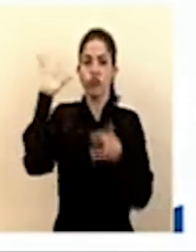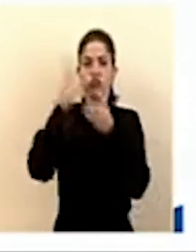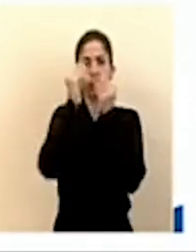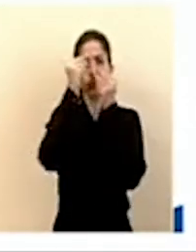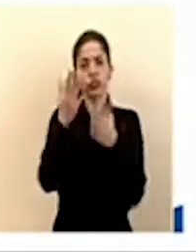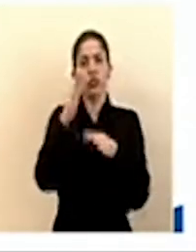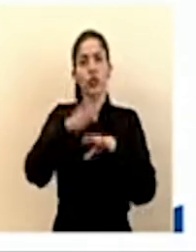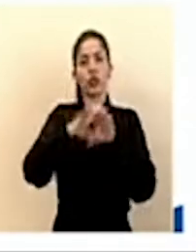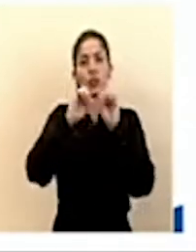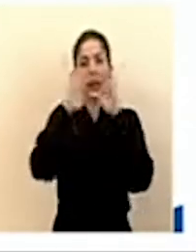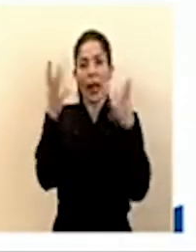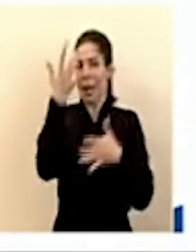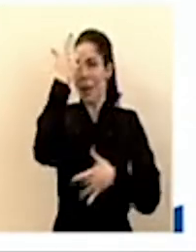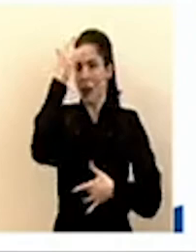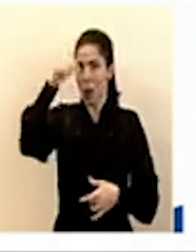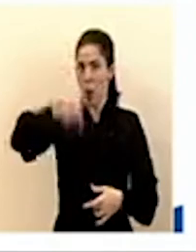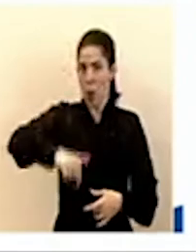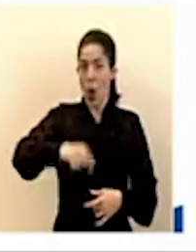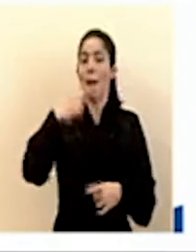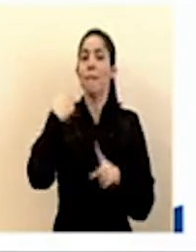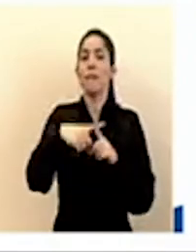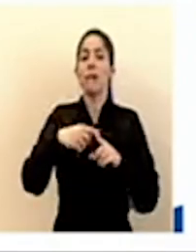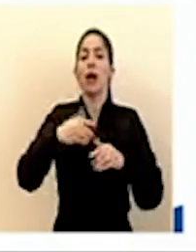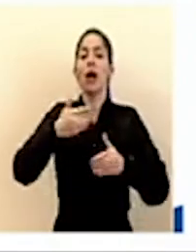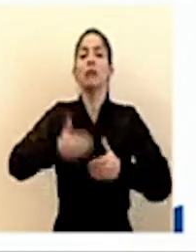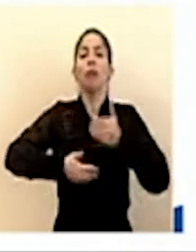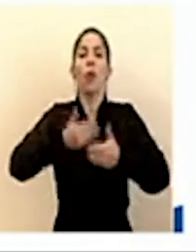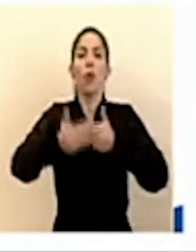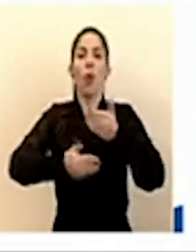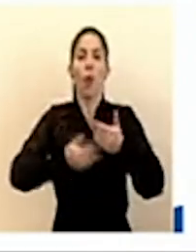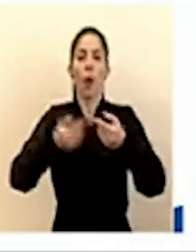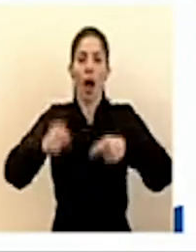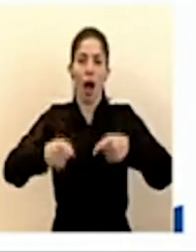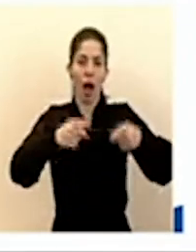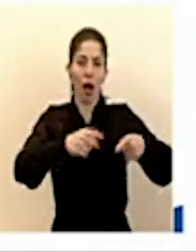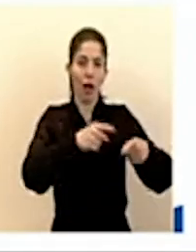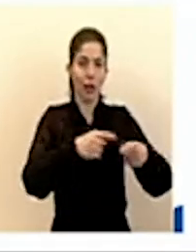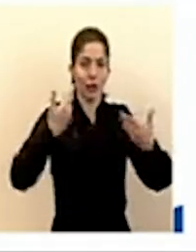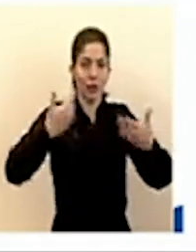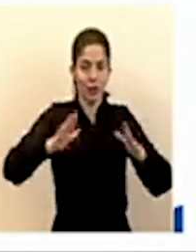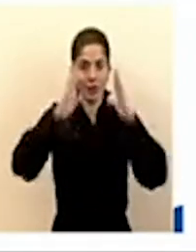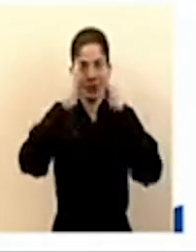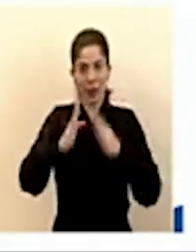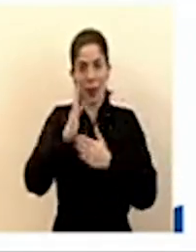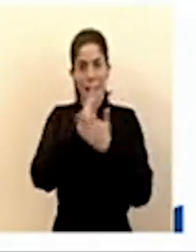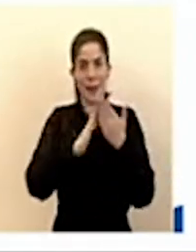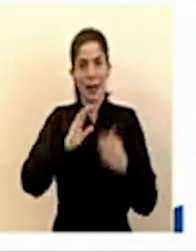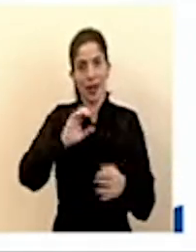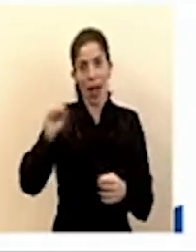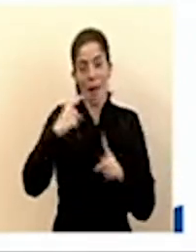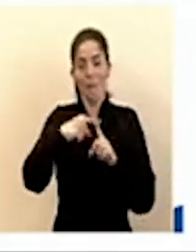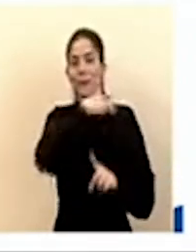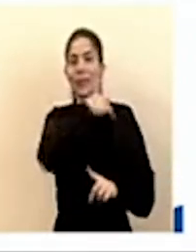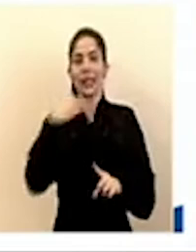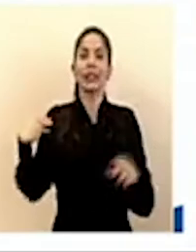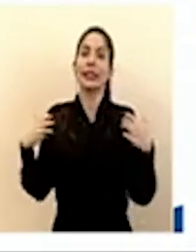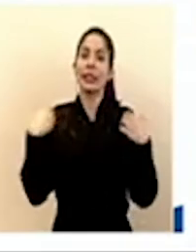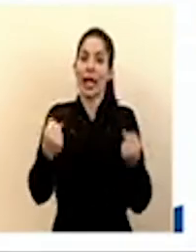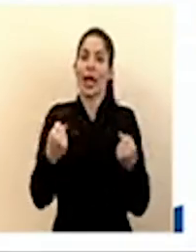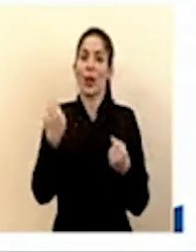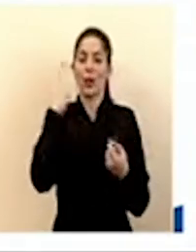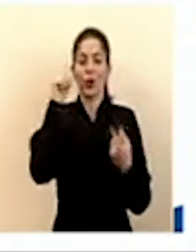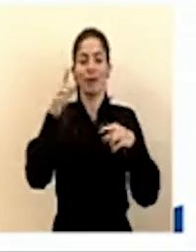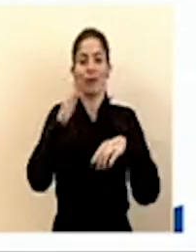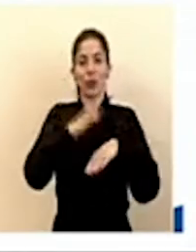epidemiológico para hoy y la evolución de los casos que ha atendido la seguridad social y el ministerio de salud por la